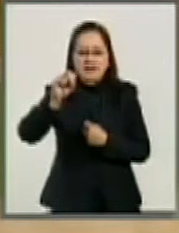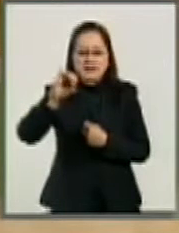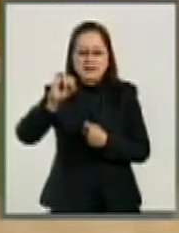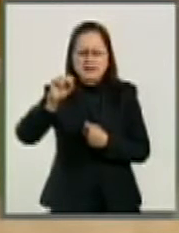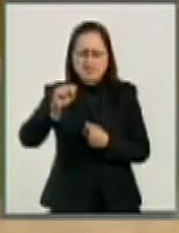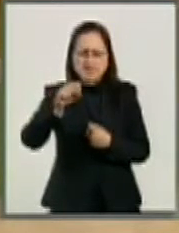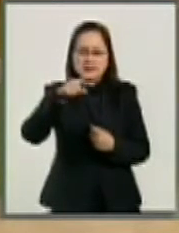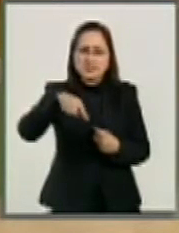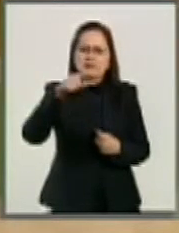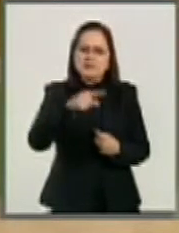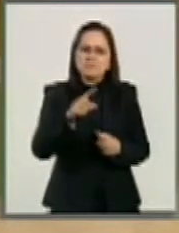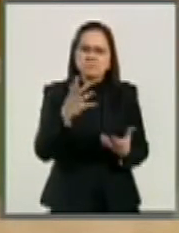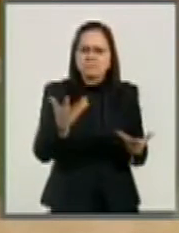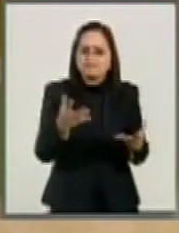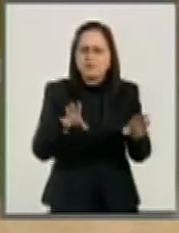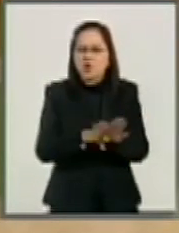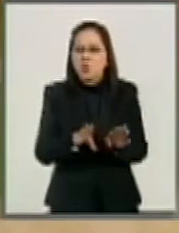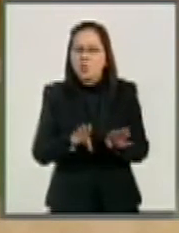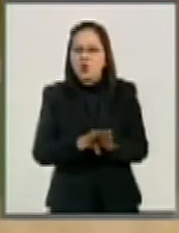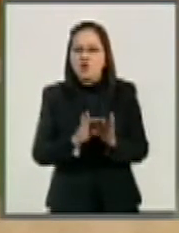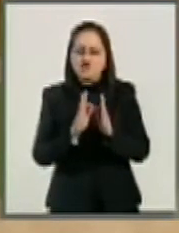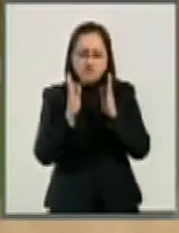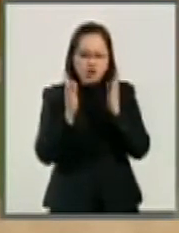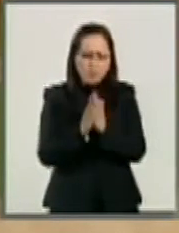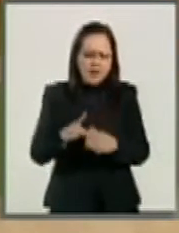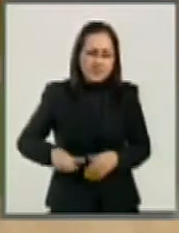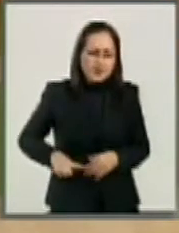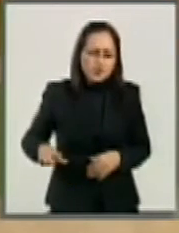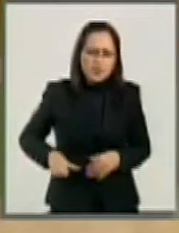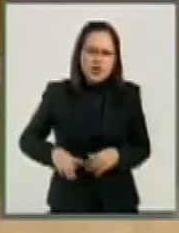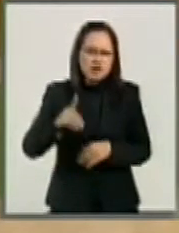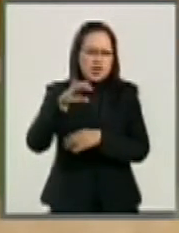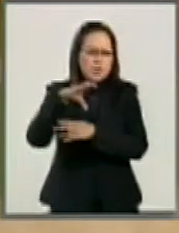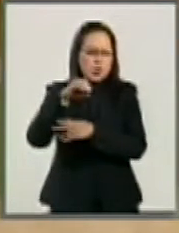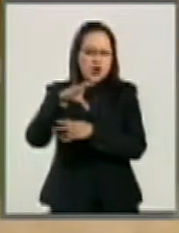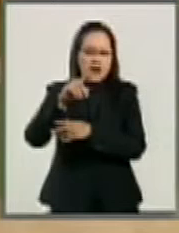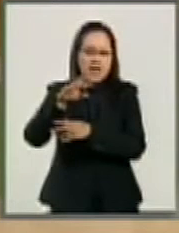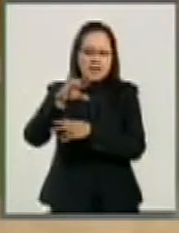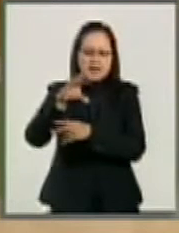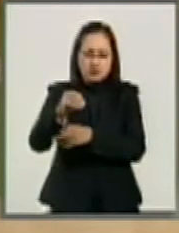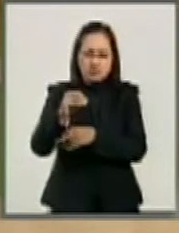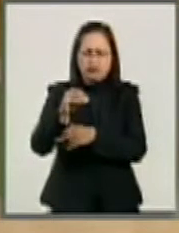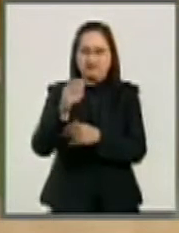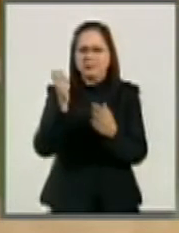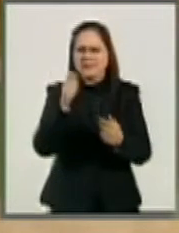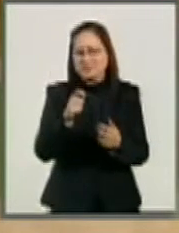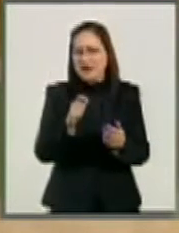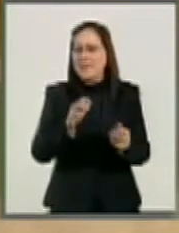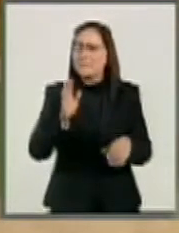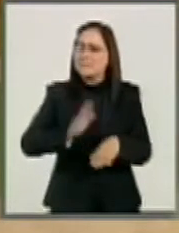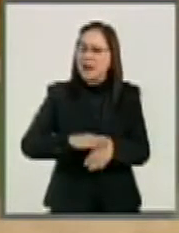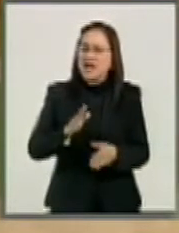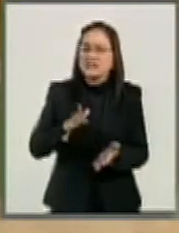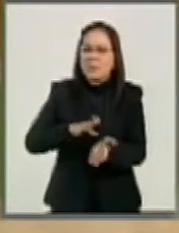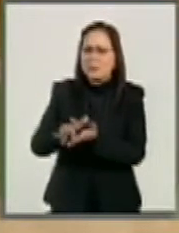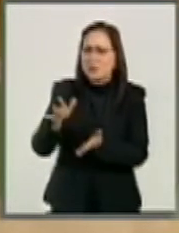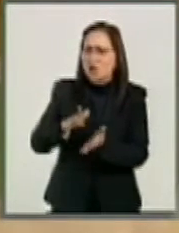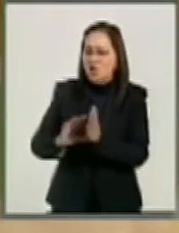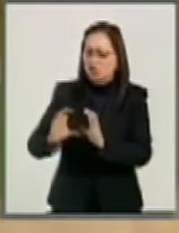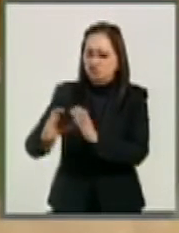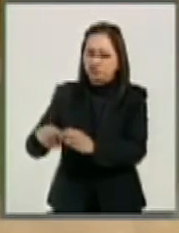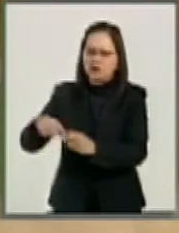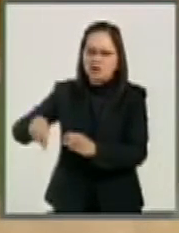consenso frente a un modelo democrático que privilegia la política de intereses para los más poderosos